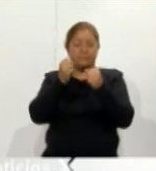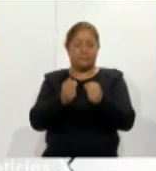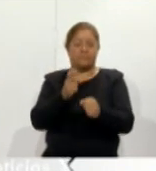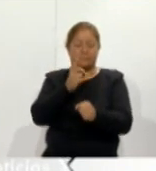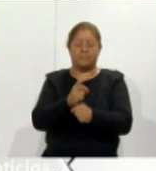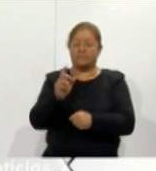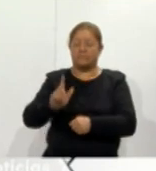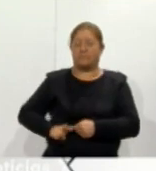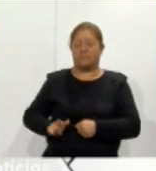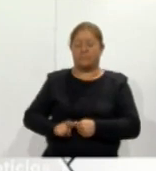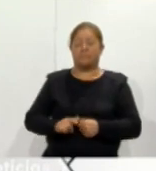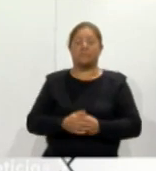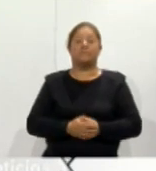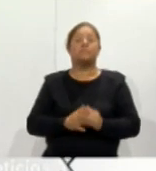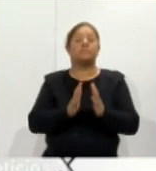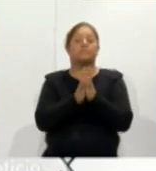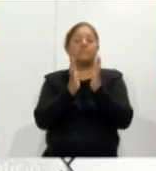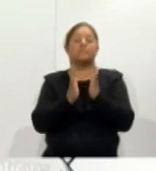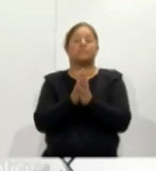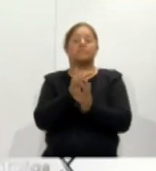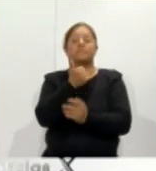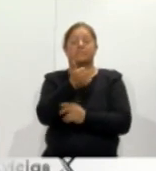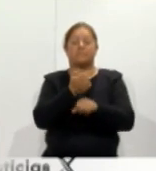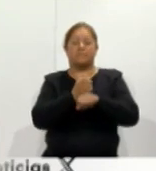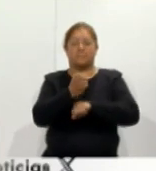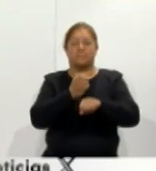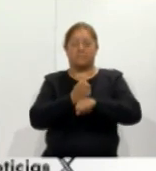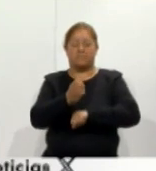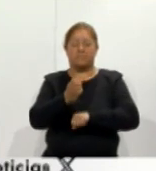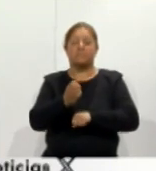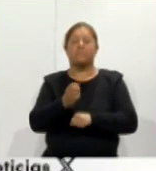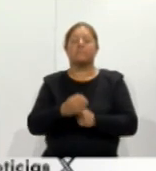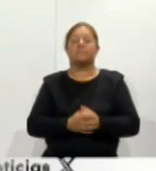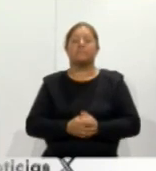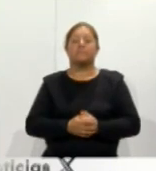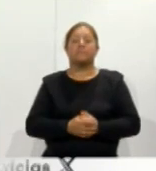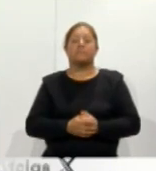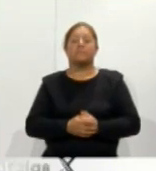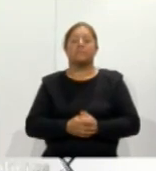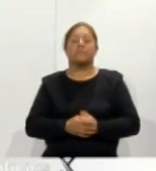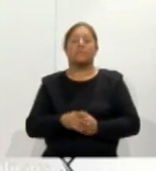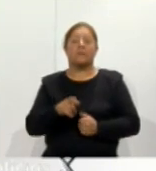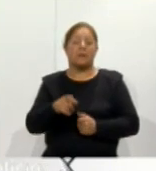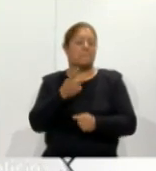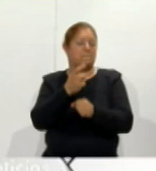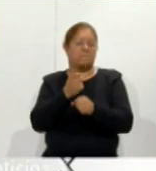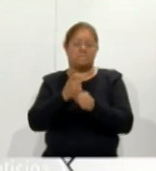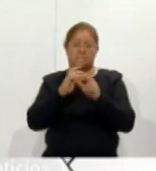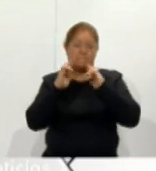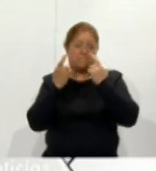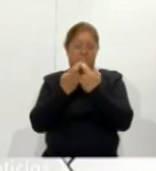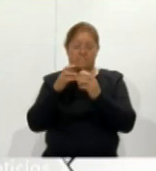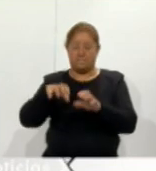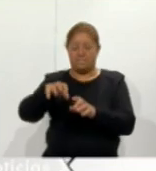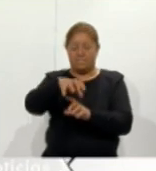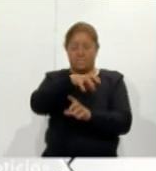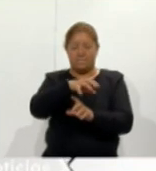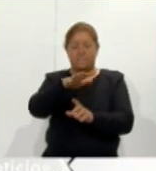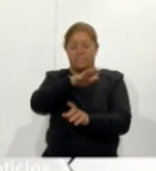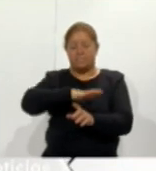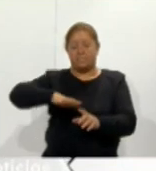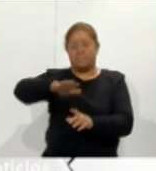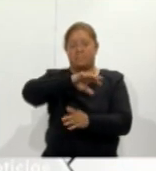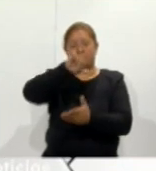Pública en la que participaron seis entidades federativas que conformaron la primera reunión regional Zona Centro